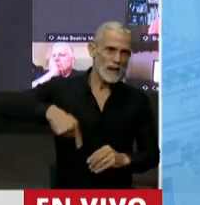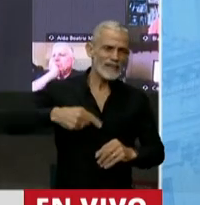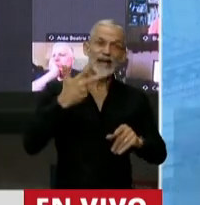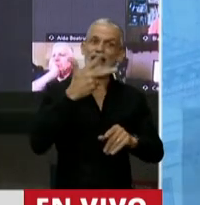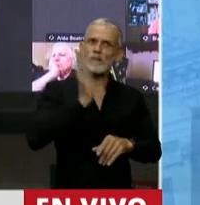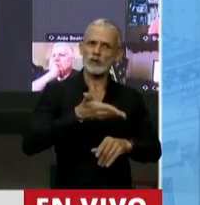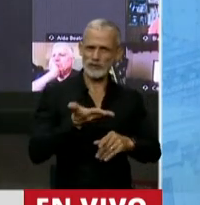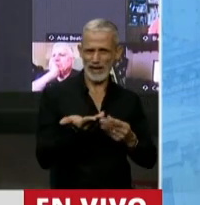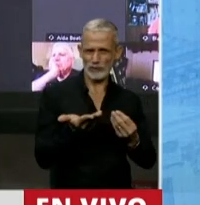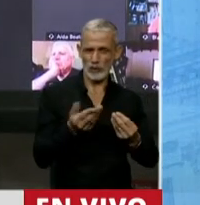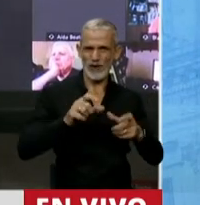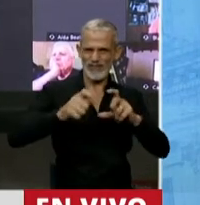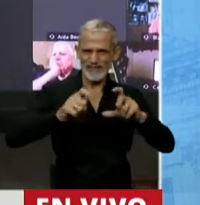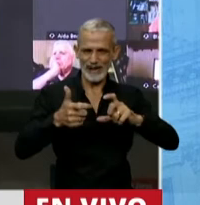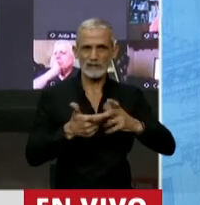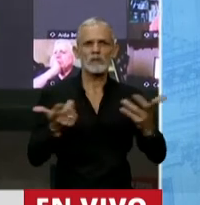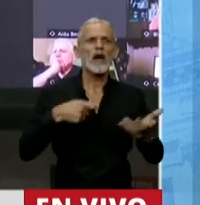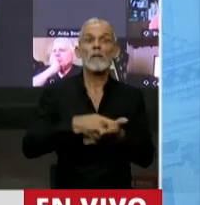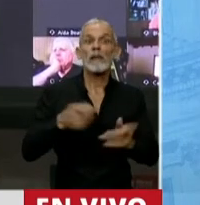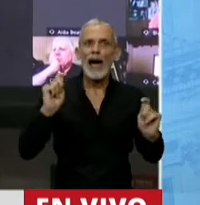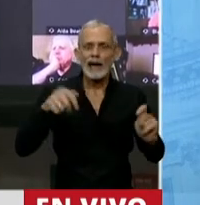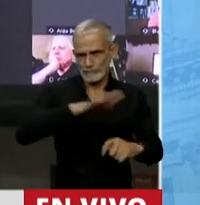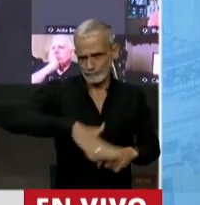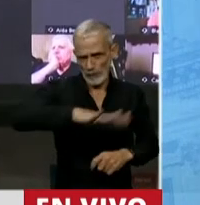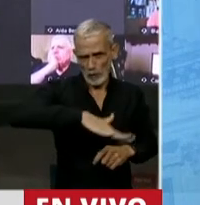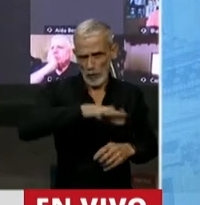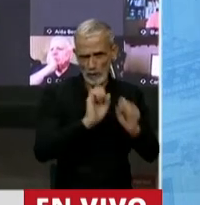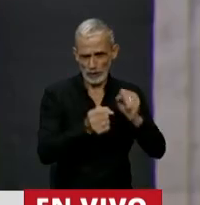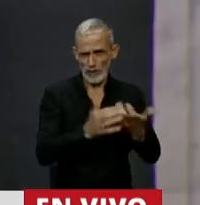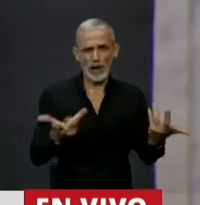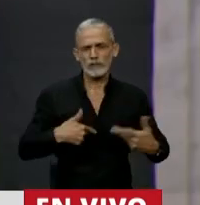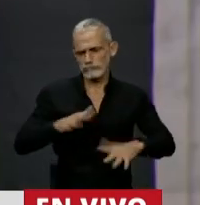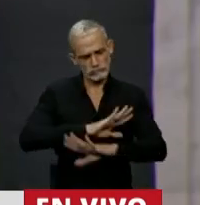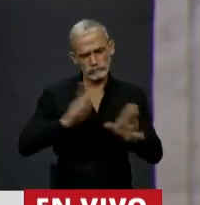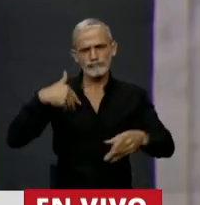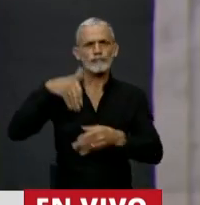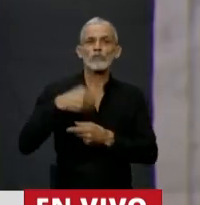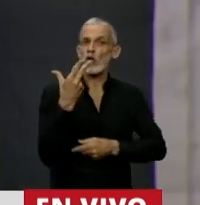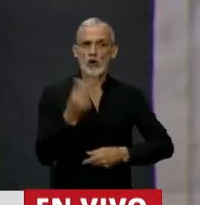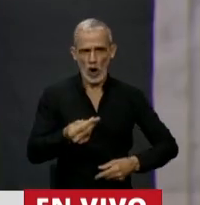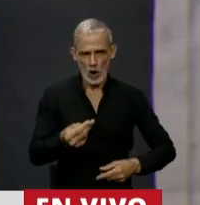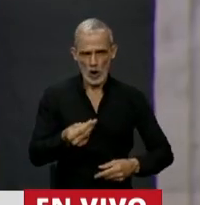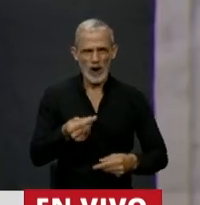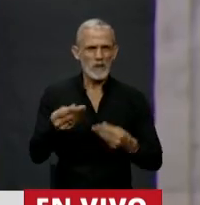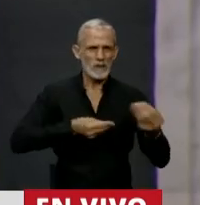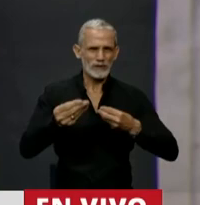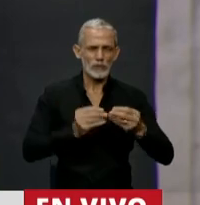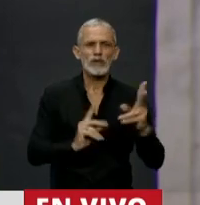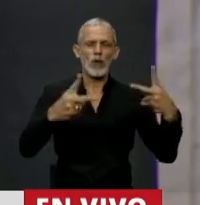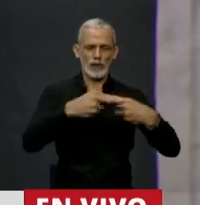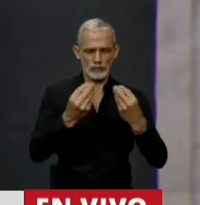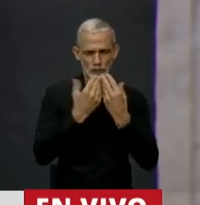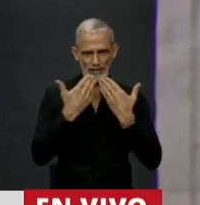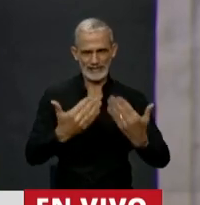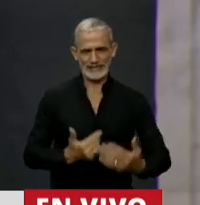el 3% del déficit. Sabemos que eso lo van a pagar los trabajadores y el pueblo, por eso ratificamos aún más nuestro voto negativo a un presupuesto de ajuste. Muchas